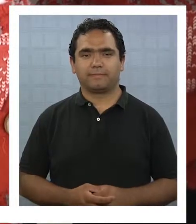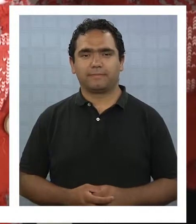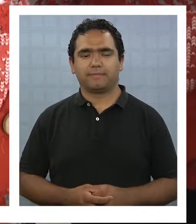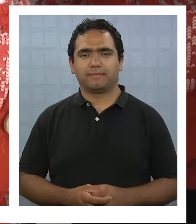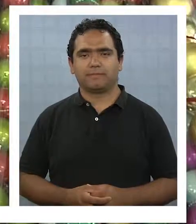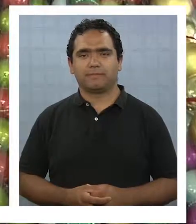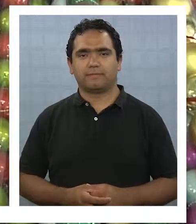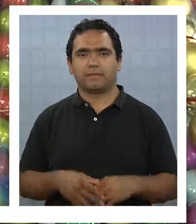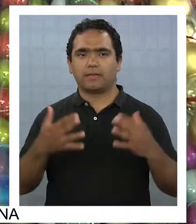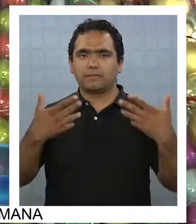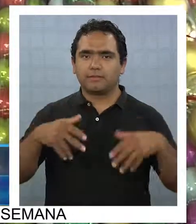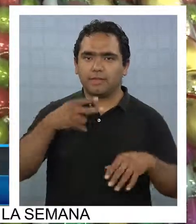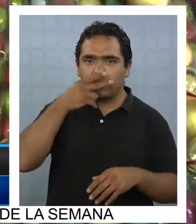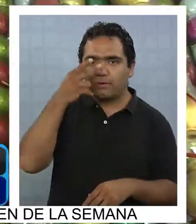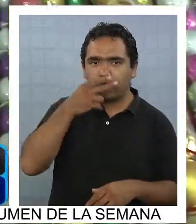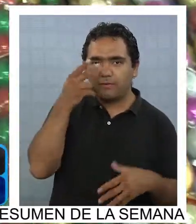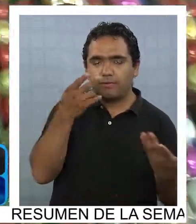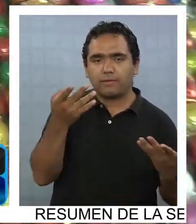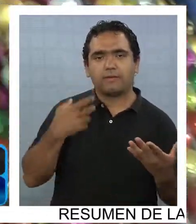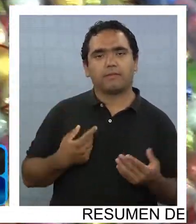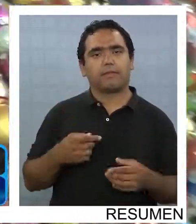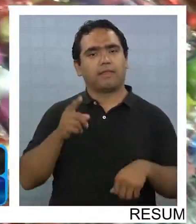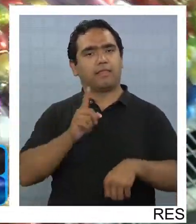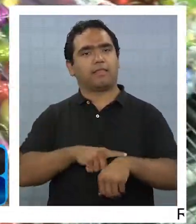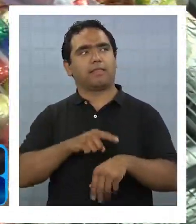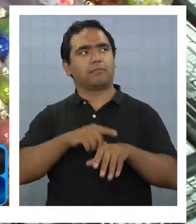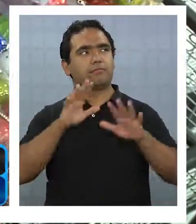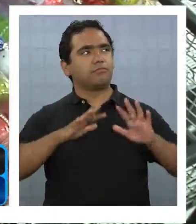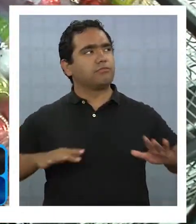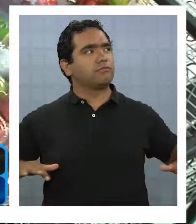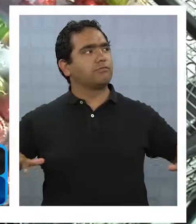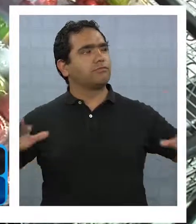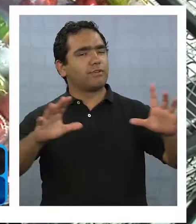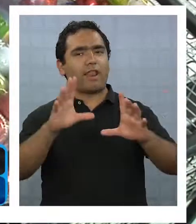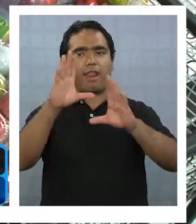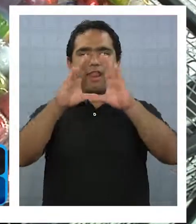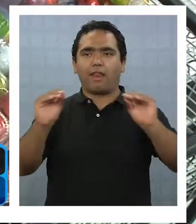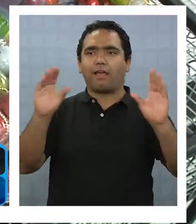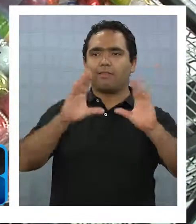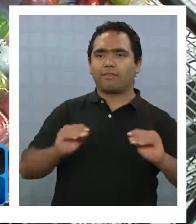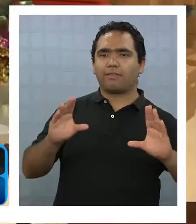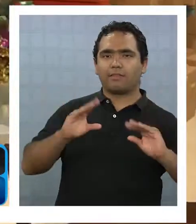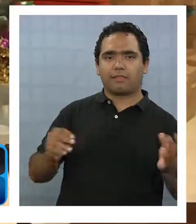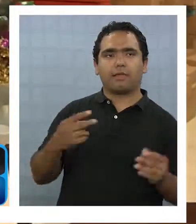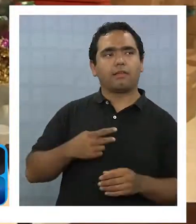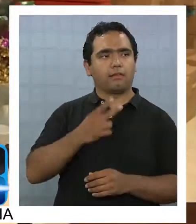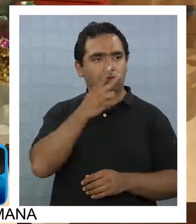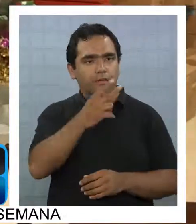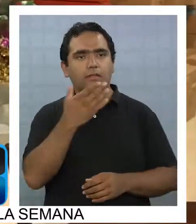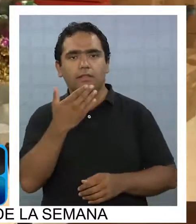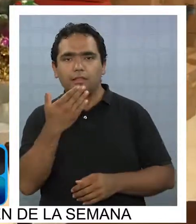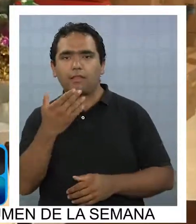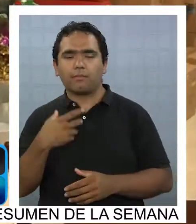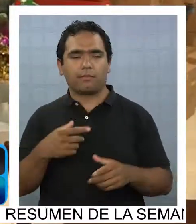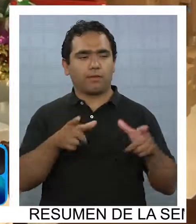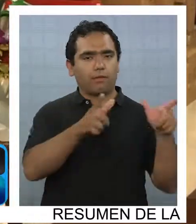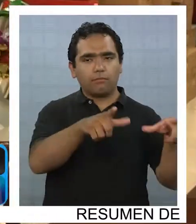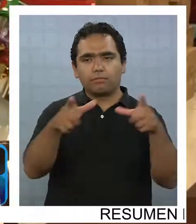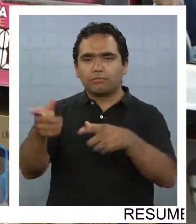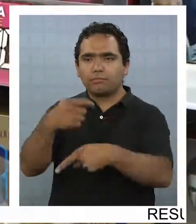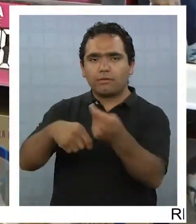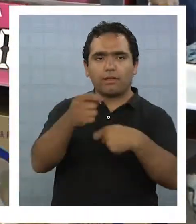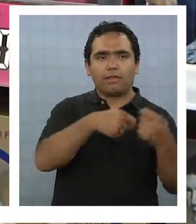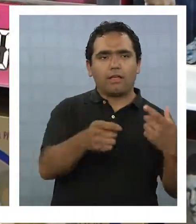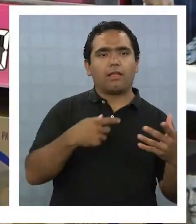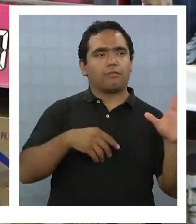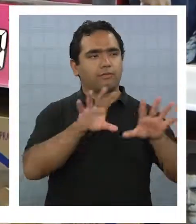...llegó noviembre y la temporada navideña 2014... ...se comenzó a ver en los distintos comercios... ...del centro de la ciudad... ...adornos para